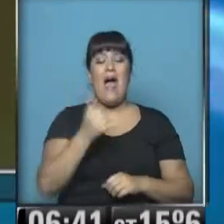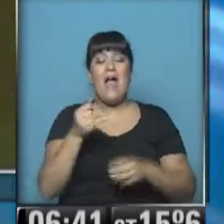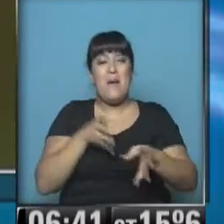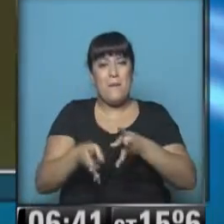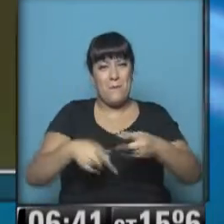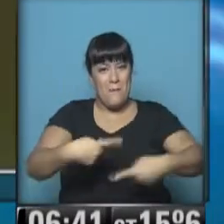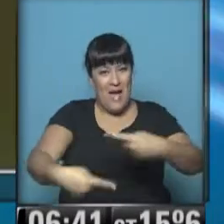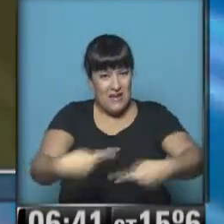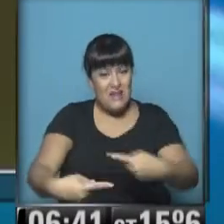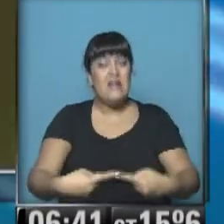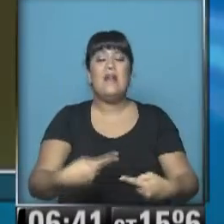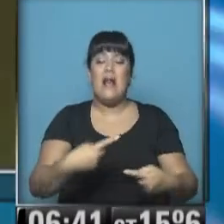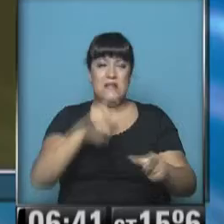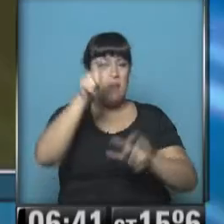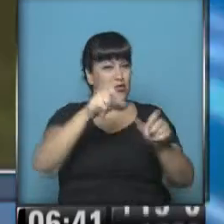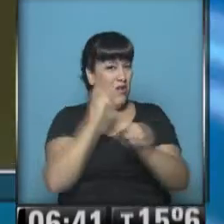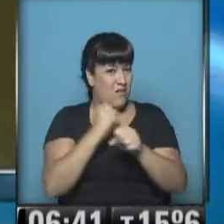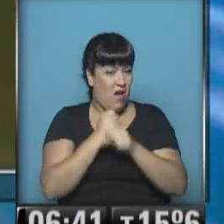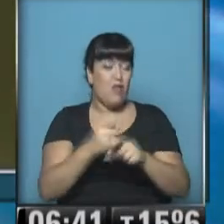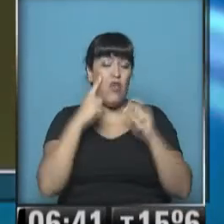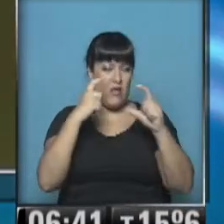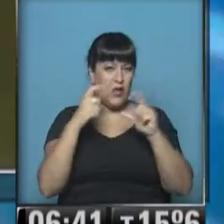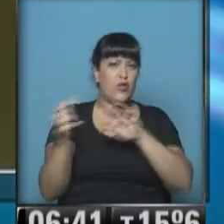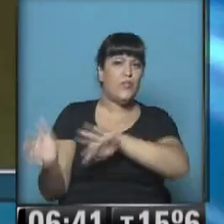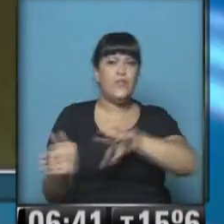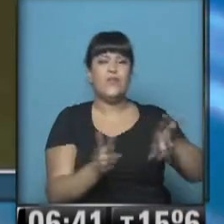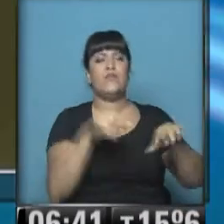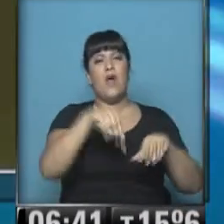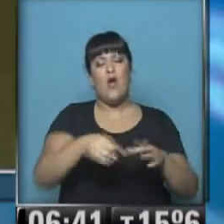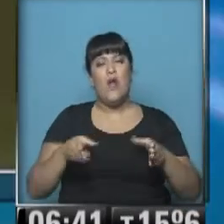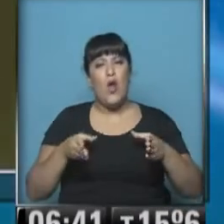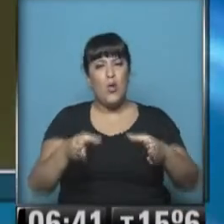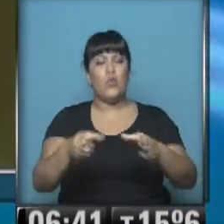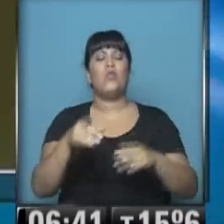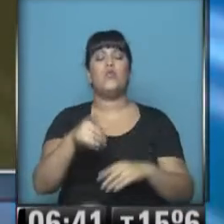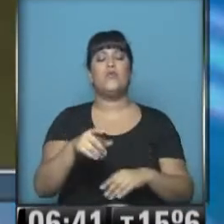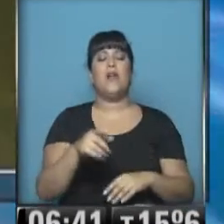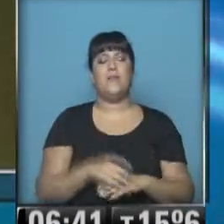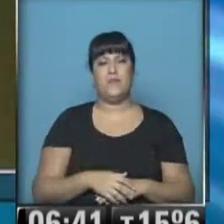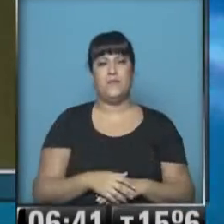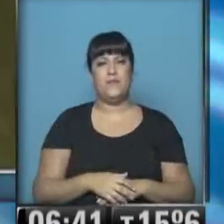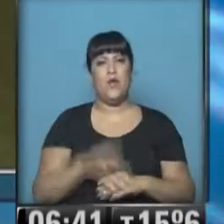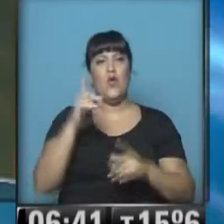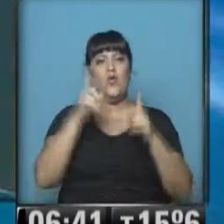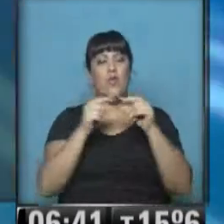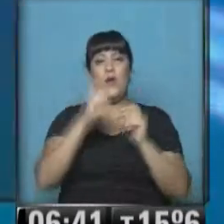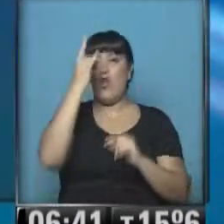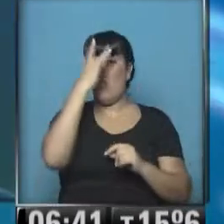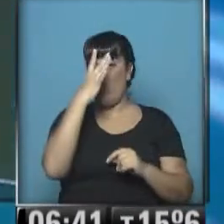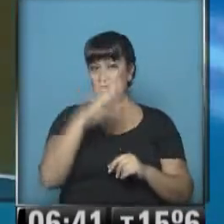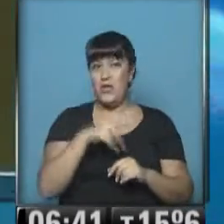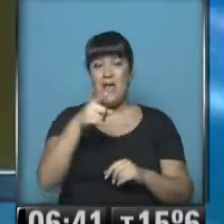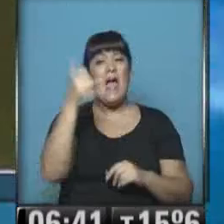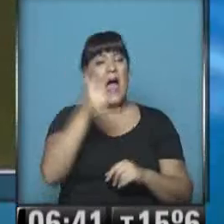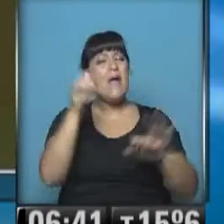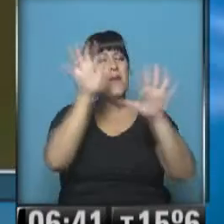operarios trabajando. Y de la ruta 9 nos vamos a ir en busca de la ruta del Marcosur. La ruta 2, se lo decía Nadia. Acá hay